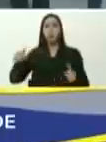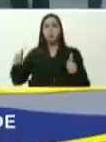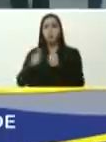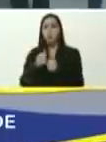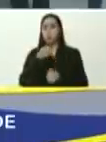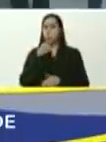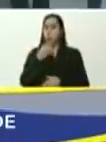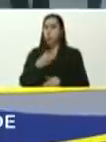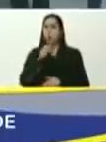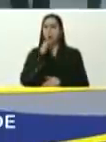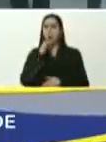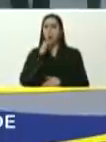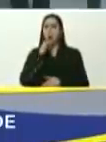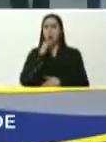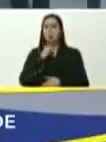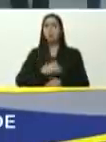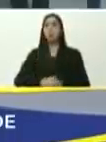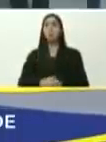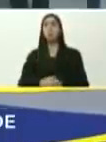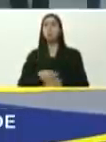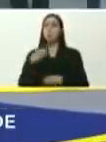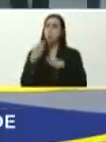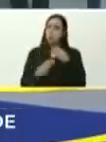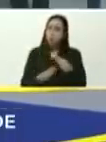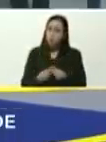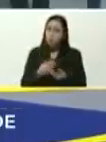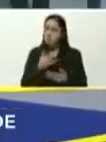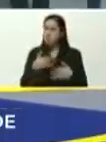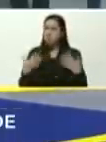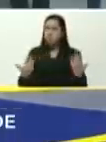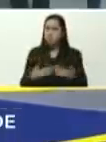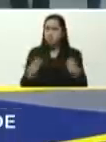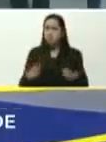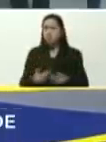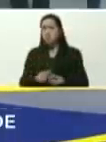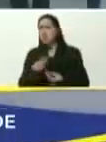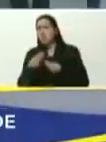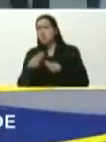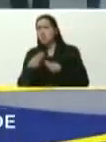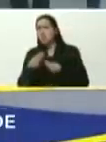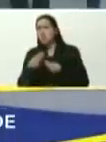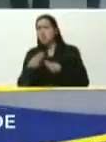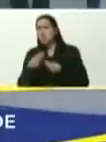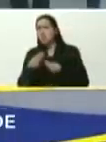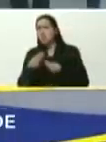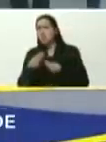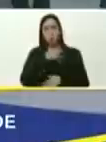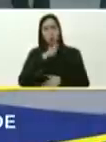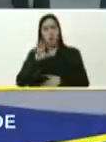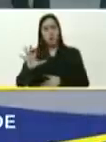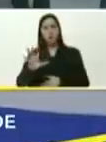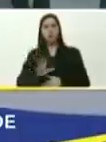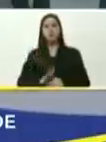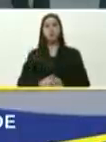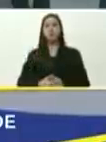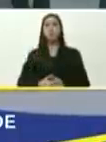buena noticia, como hicieron, como lo lograron, Octavella y segura,